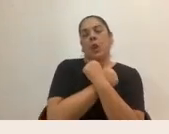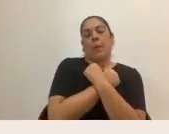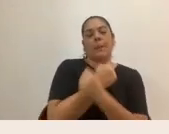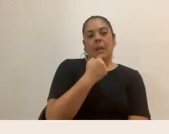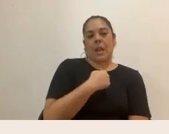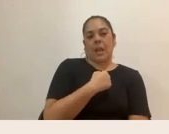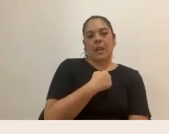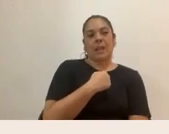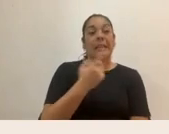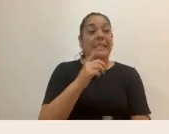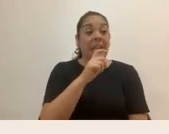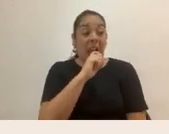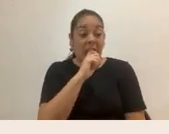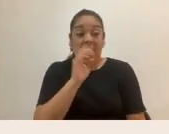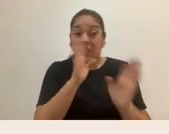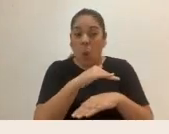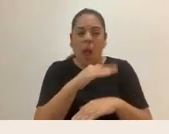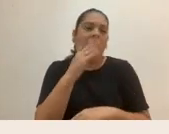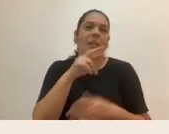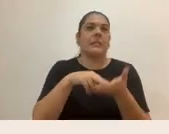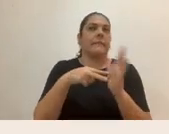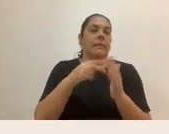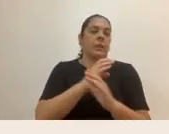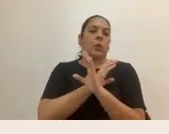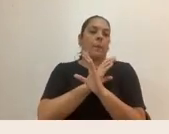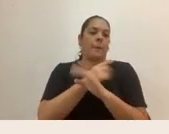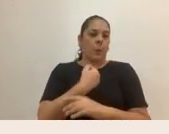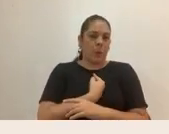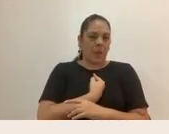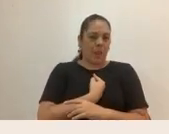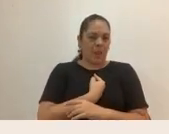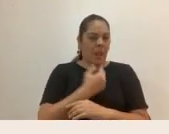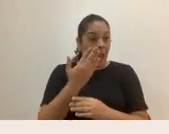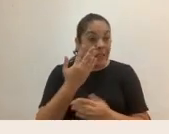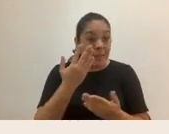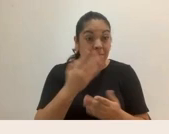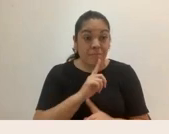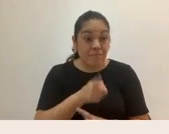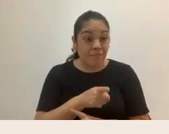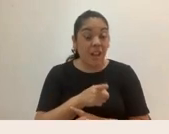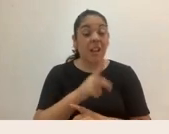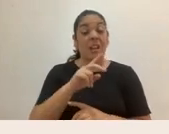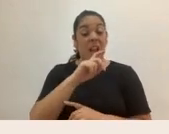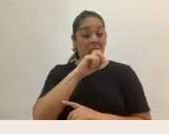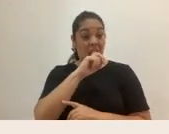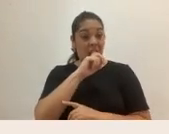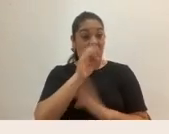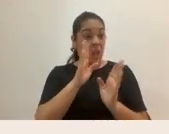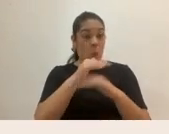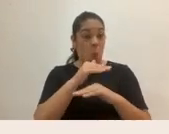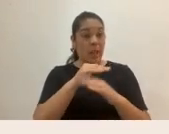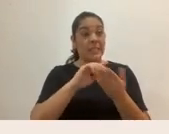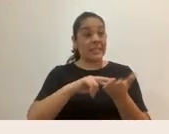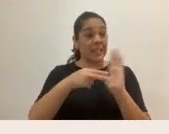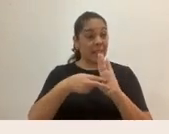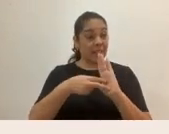cela es porque no me cuida. Cuando en realidad la ausencia de celos refiere a un elemento del amor que